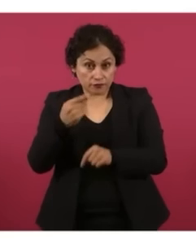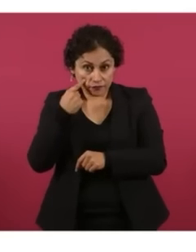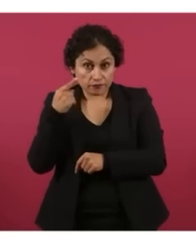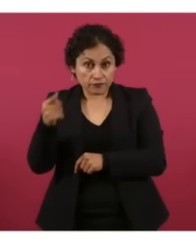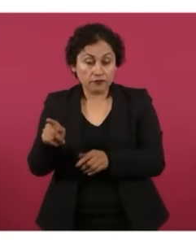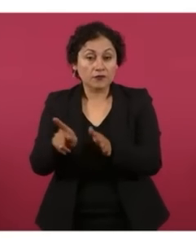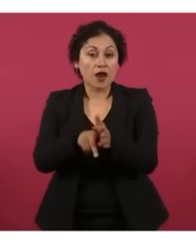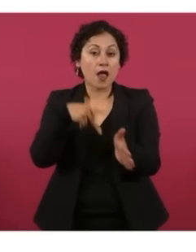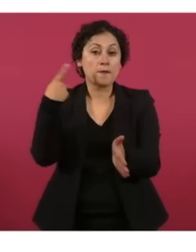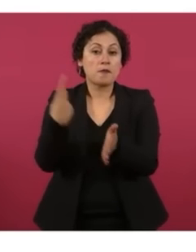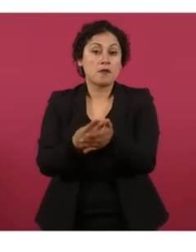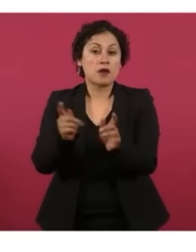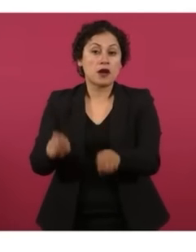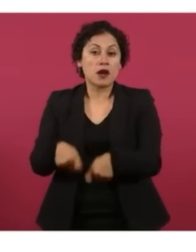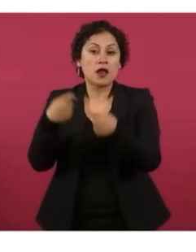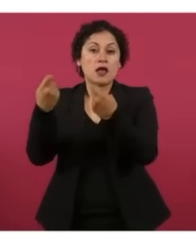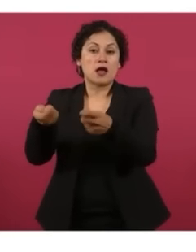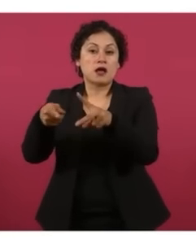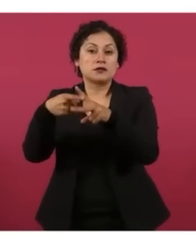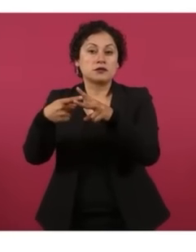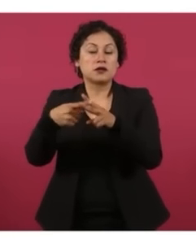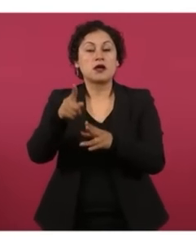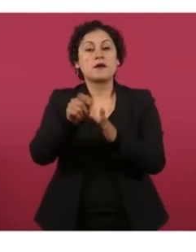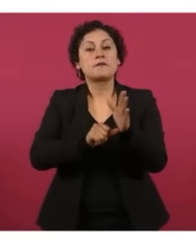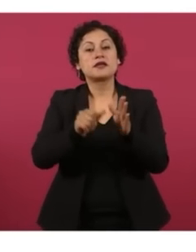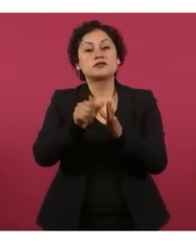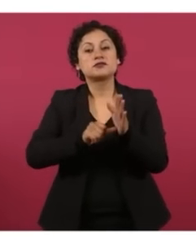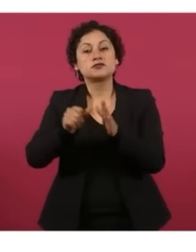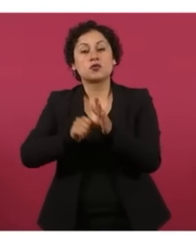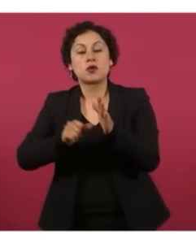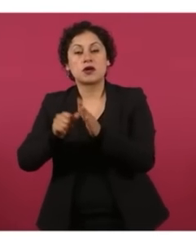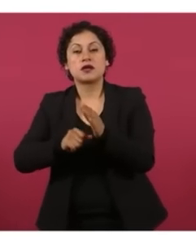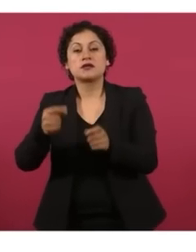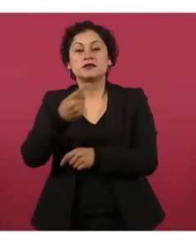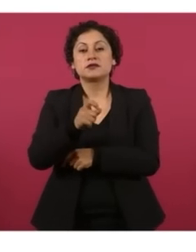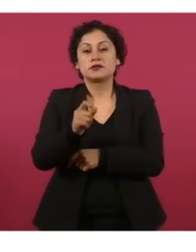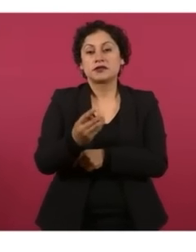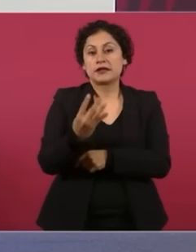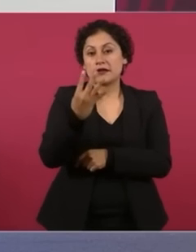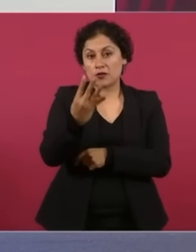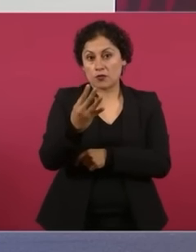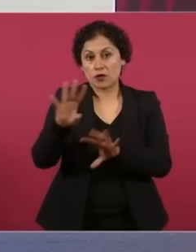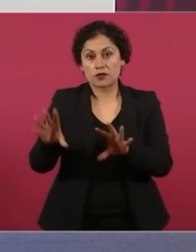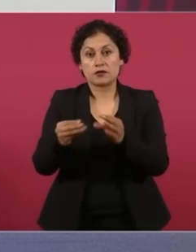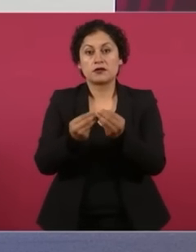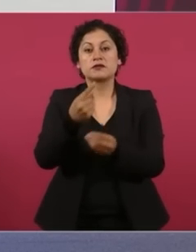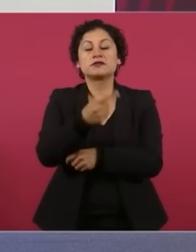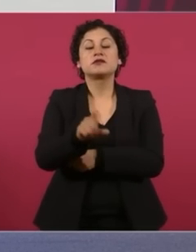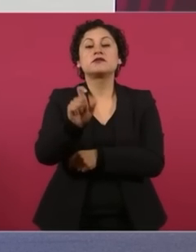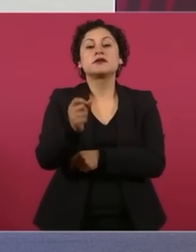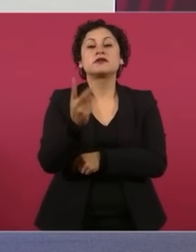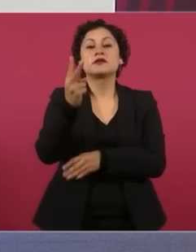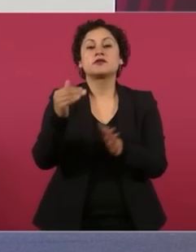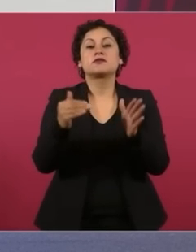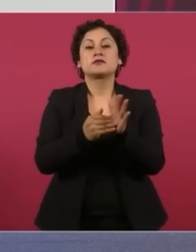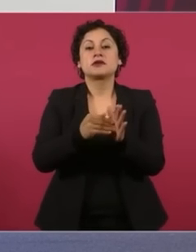plaza, sueldo tabulador mensual, 174 bruto, 122 mil mensuales.